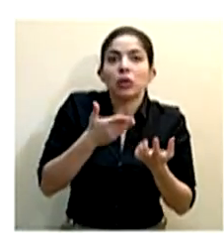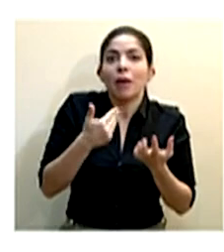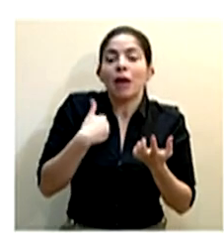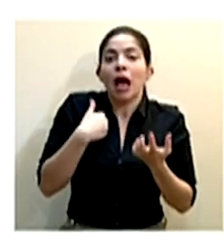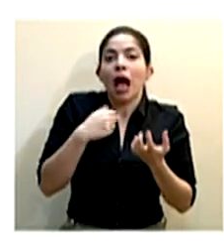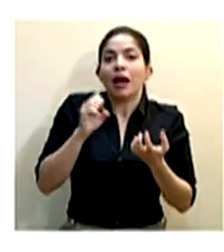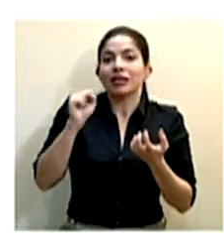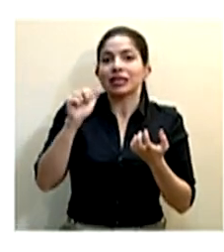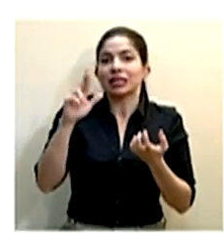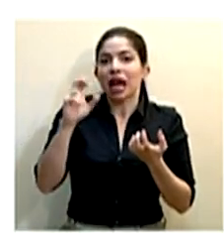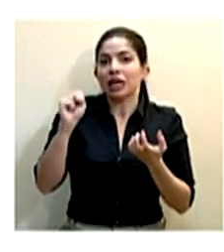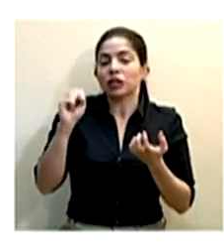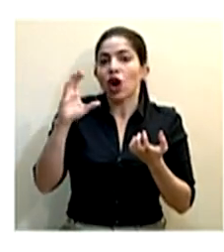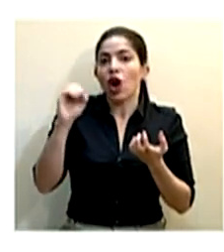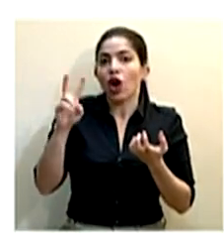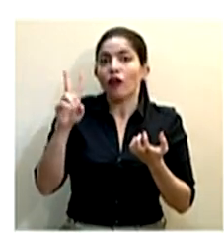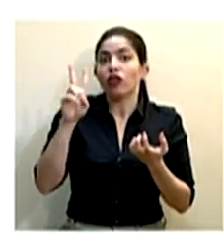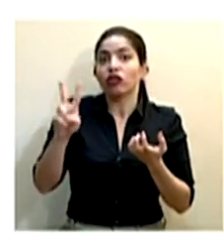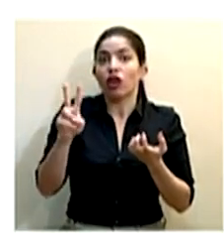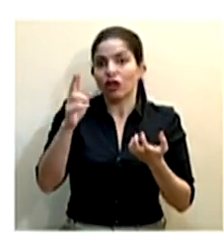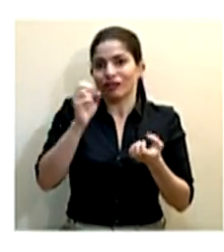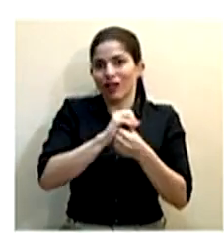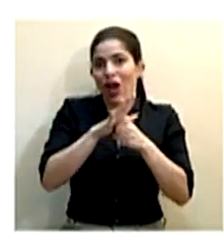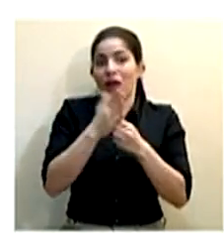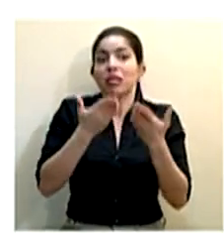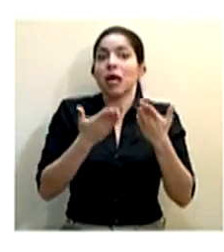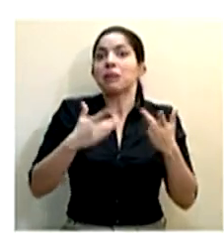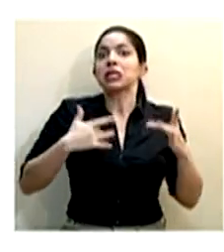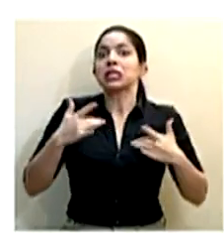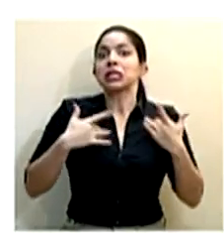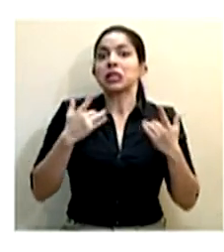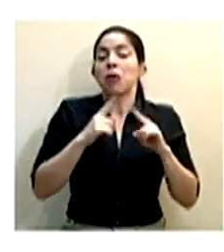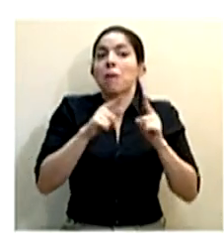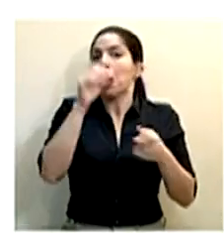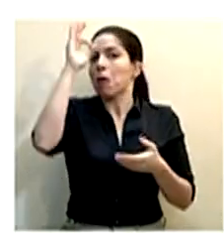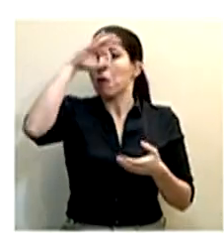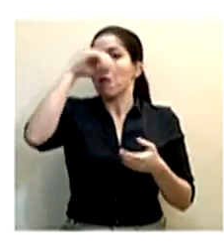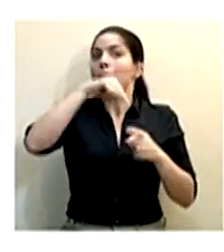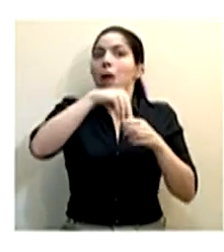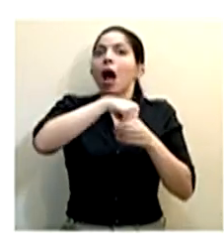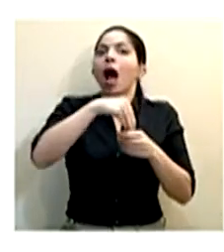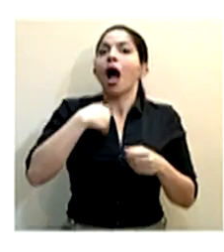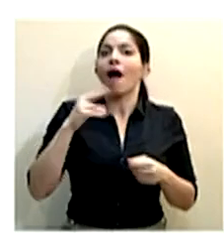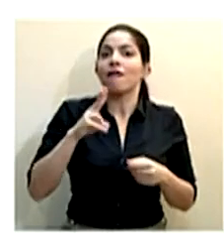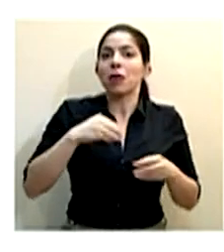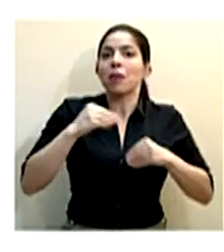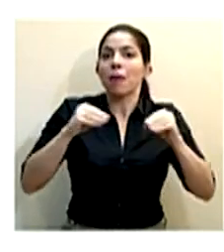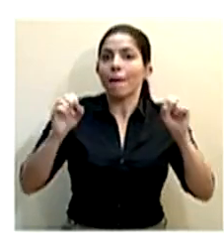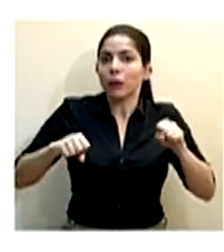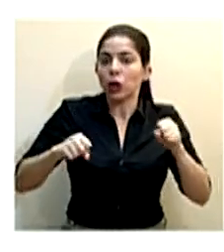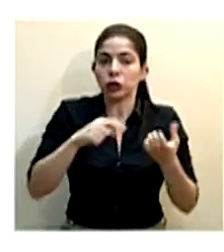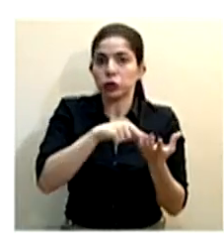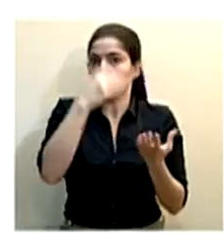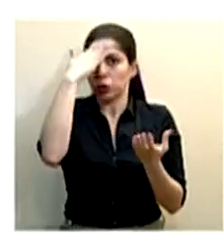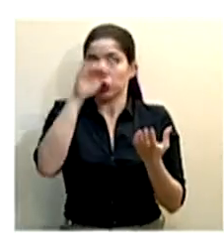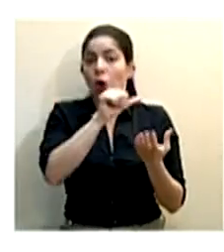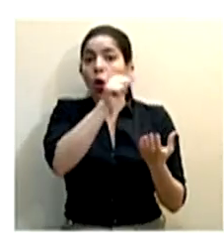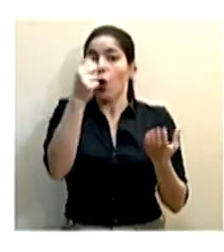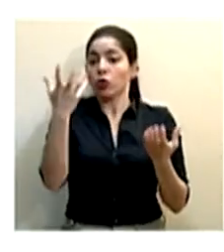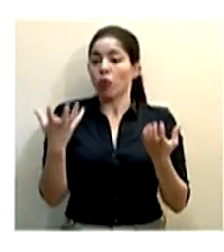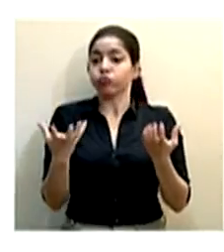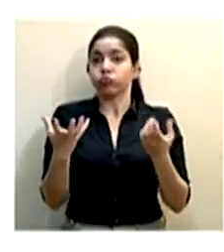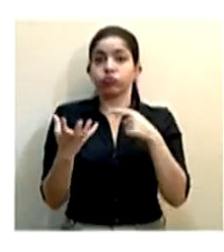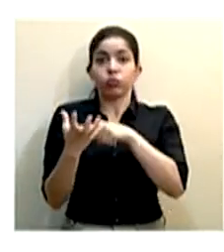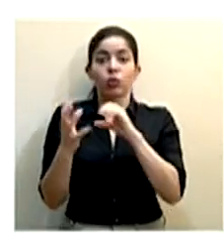-CoV-2, tal vez no lo saben porque no están con síntomas, pero pueden estar ya transmitiendo el virus y tenemos una burbuja 2